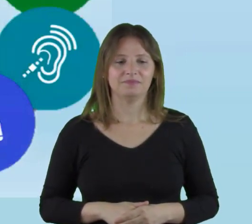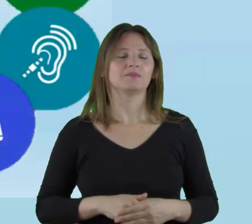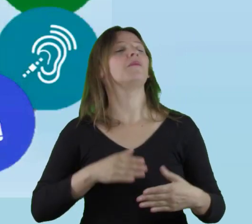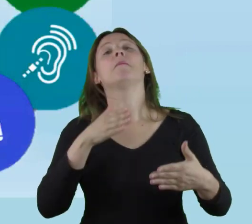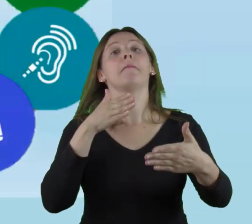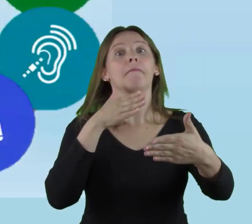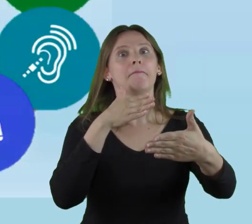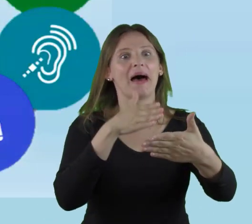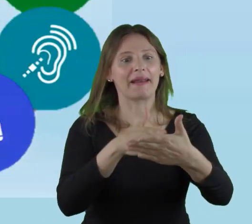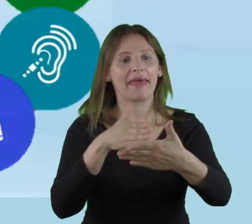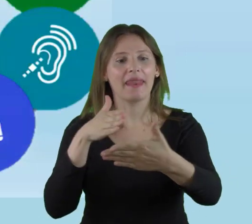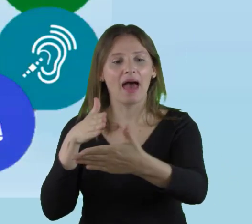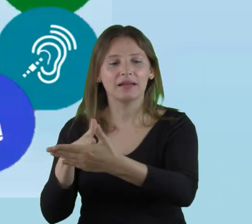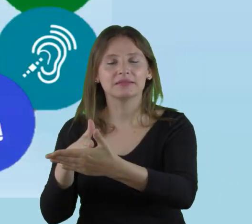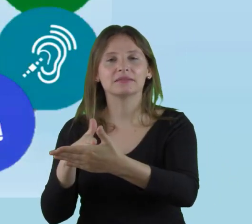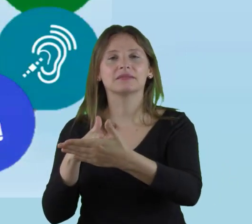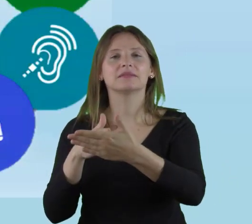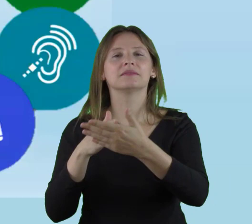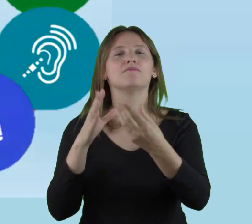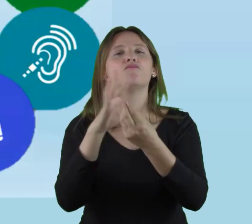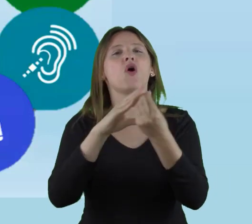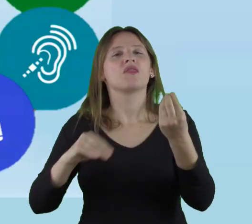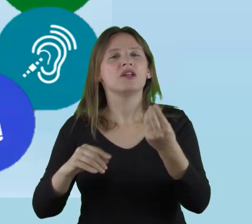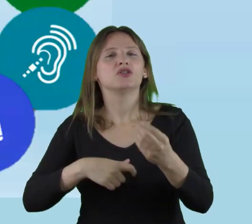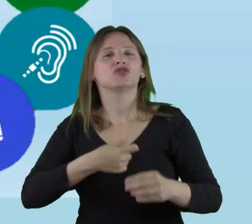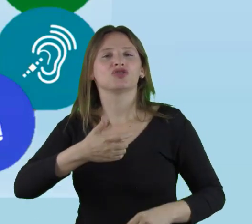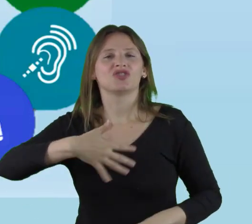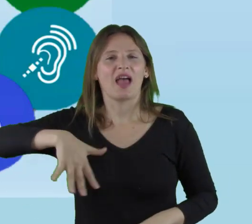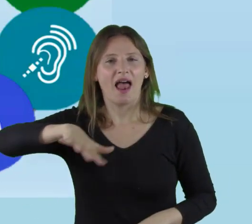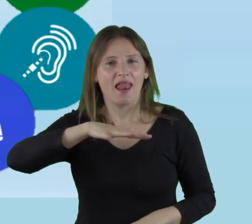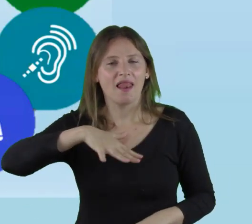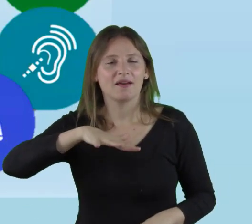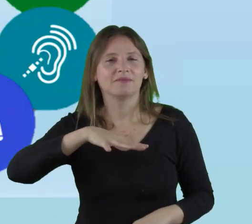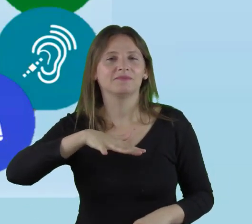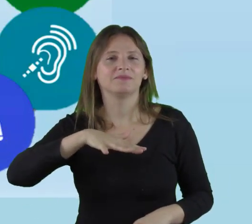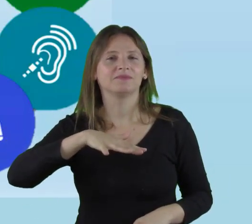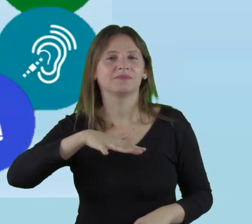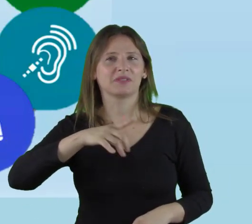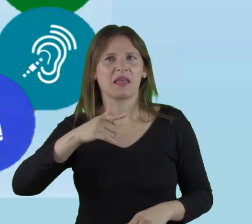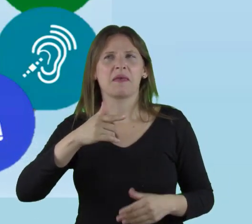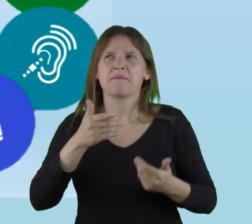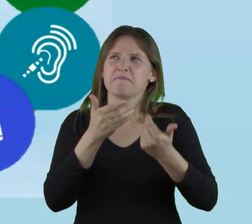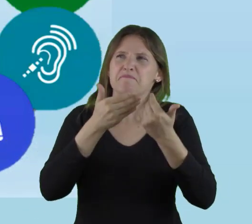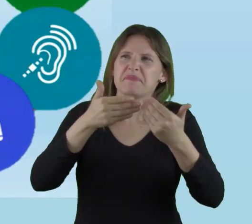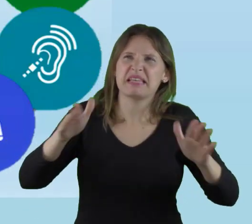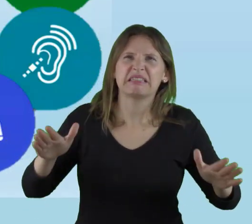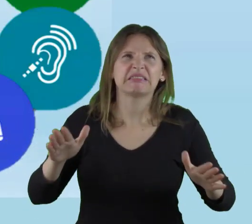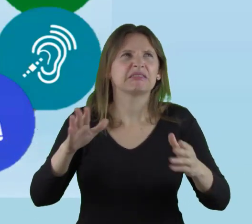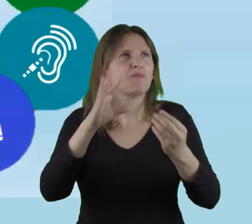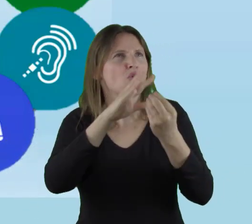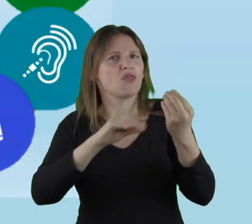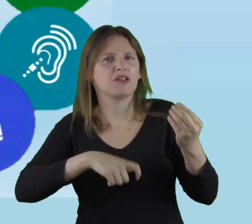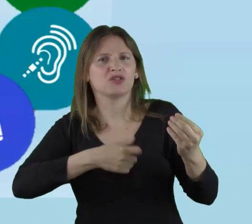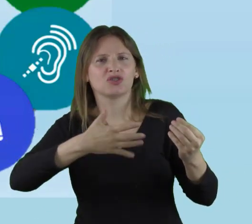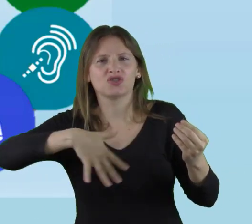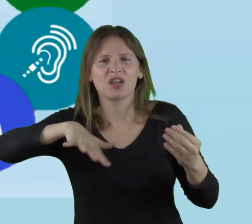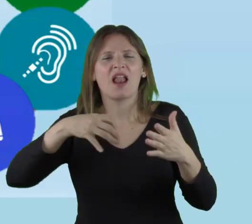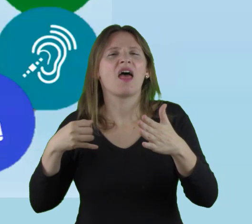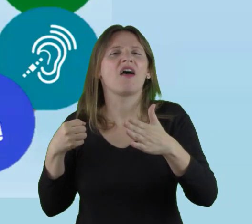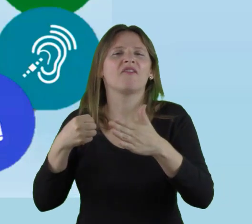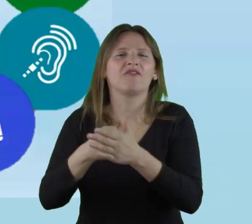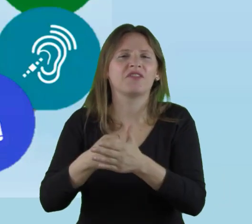Estas barreras, desde el modelo social, que nace a fines de